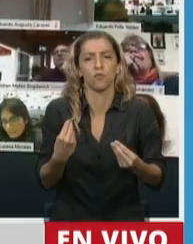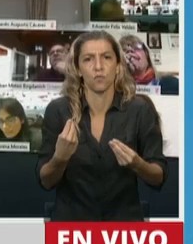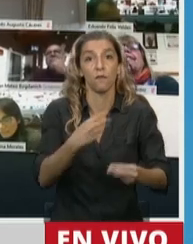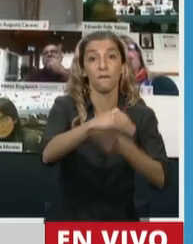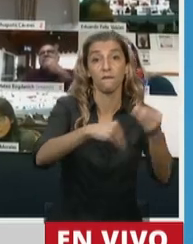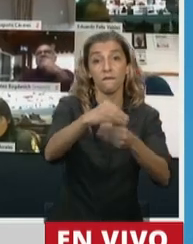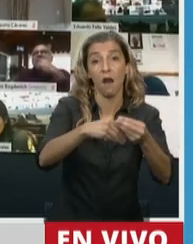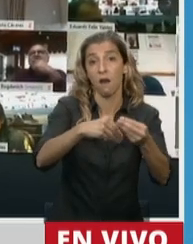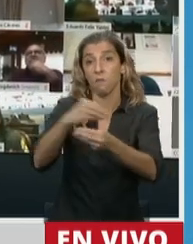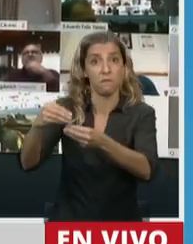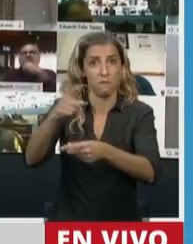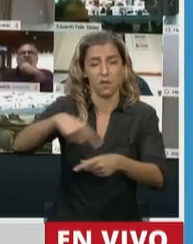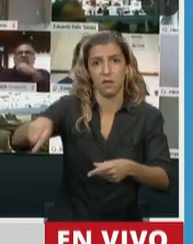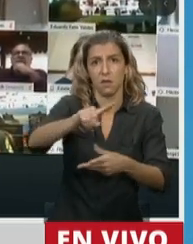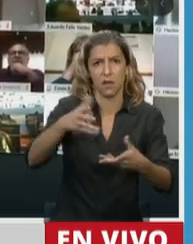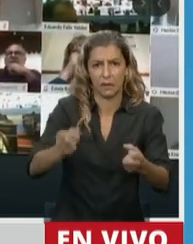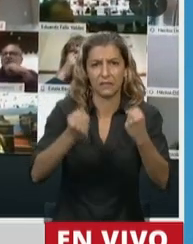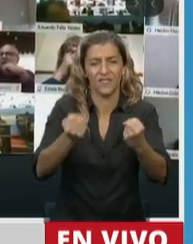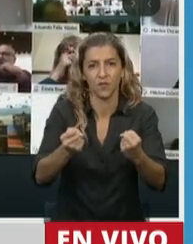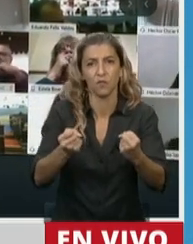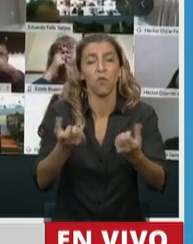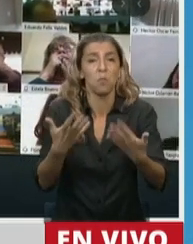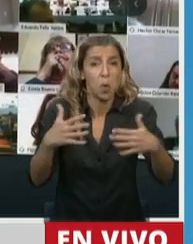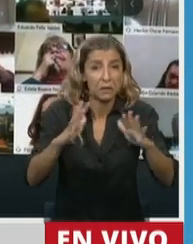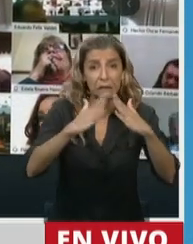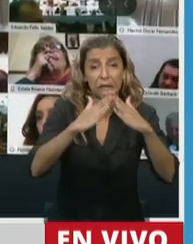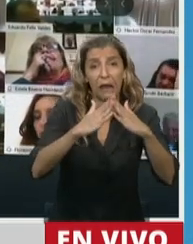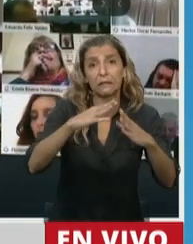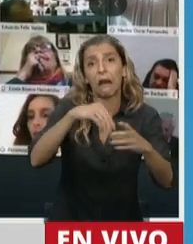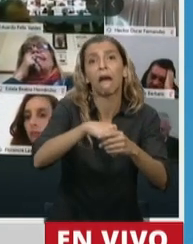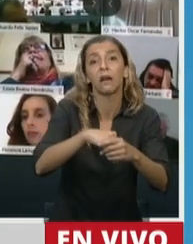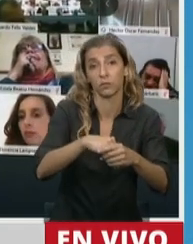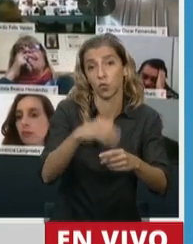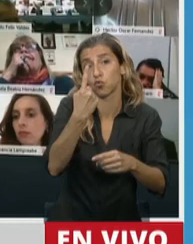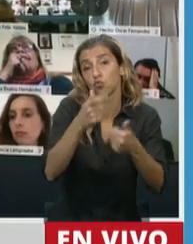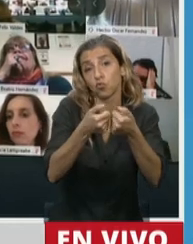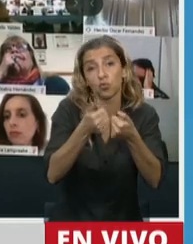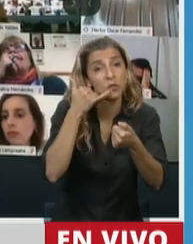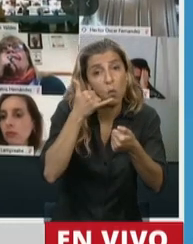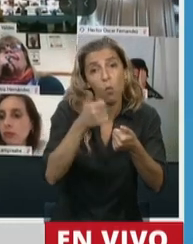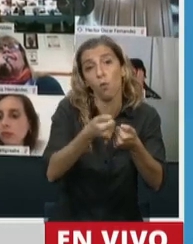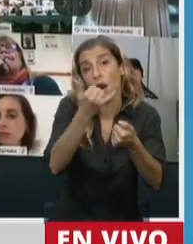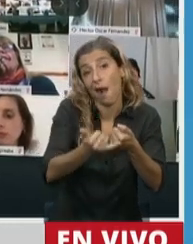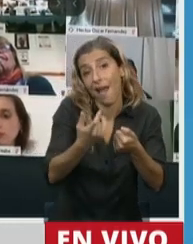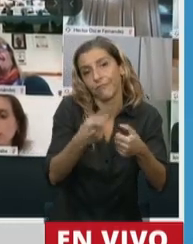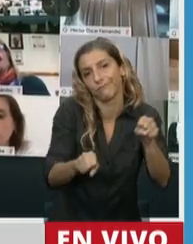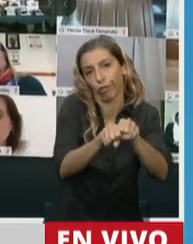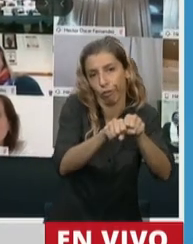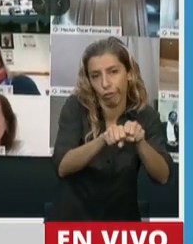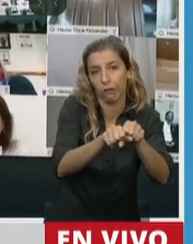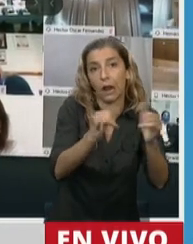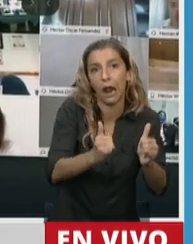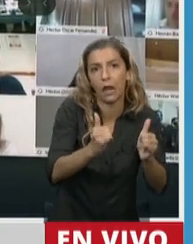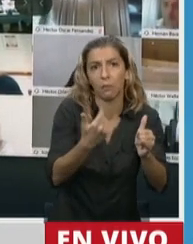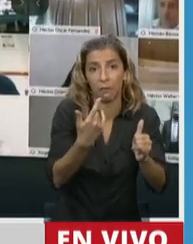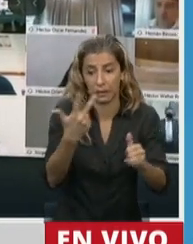que hacen un enorme esfuerzo y que en la casa quizás tienen un solo celular con alguna conectividad y tienen 3,